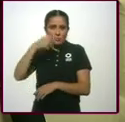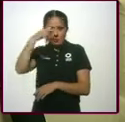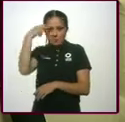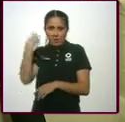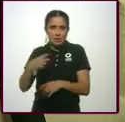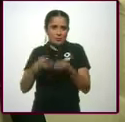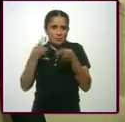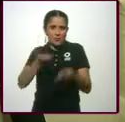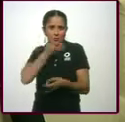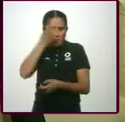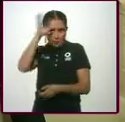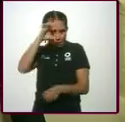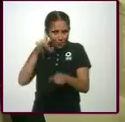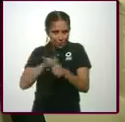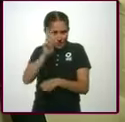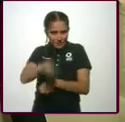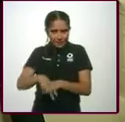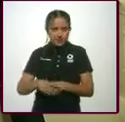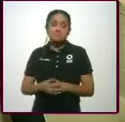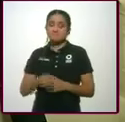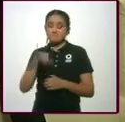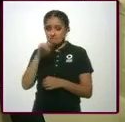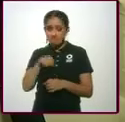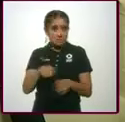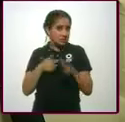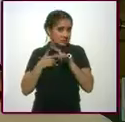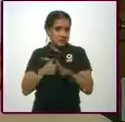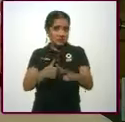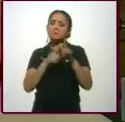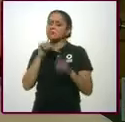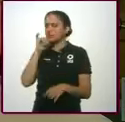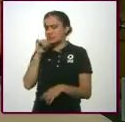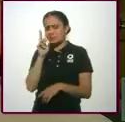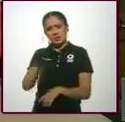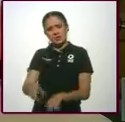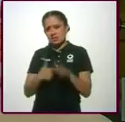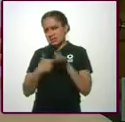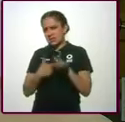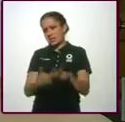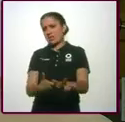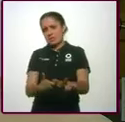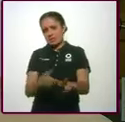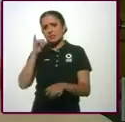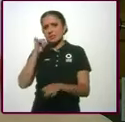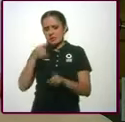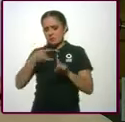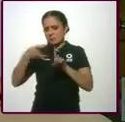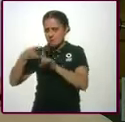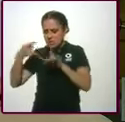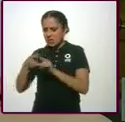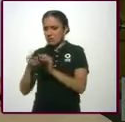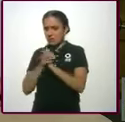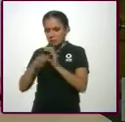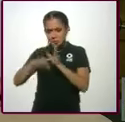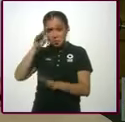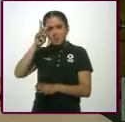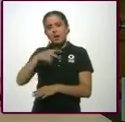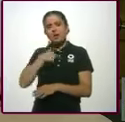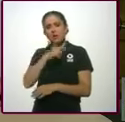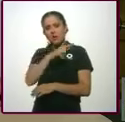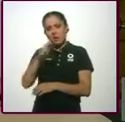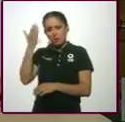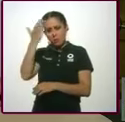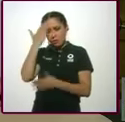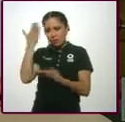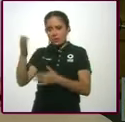alguna manera, ¿no? Sí. ¿Esos van a seguir? Sí, van a seguir. Y más que nada estamos haciendo el reconocimiento a las instituciones. Por ejemplo,